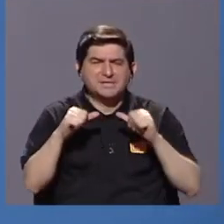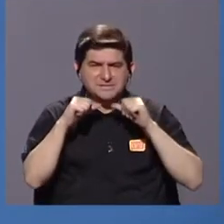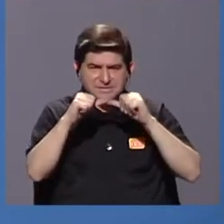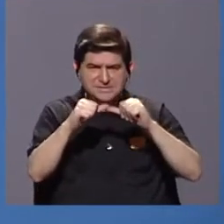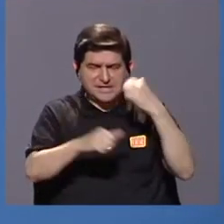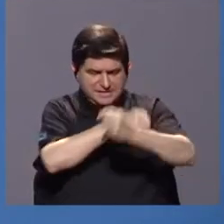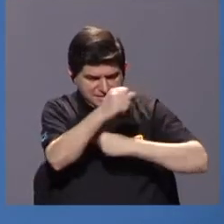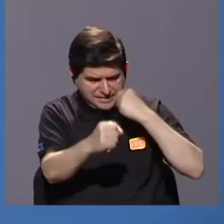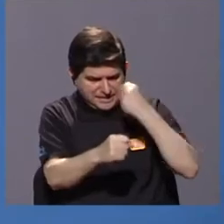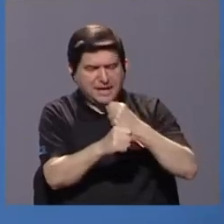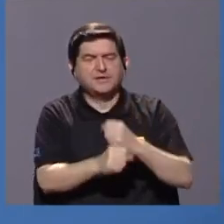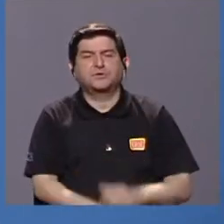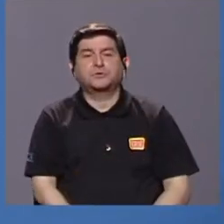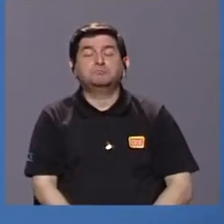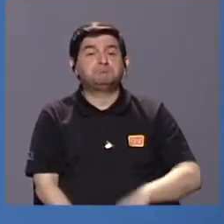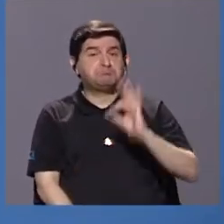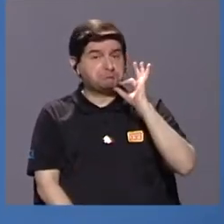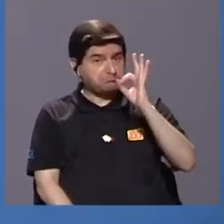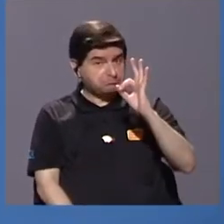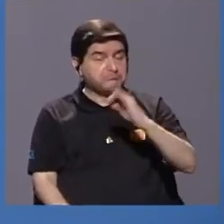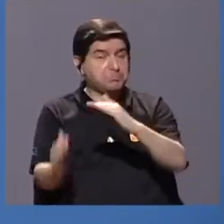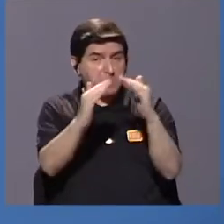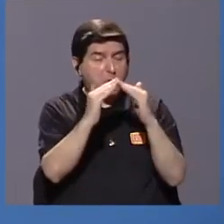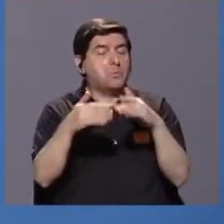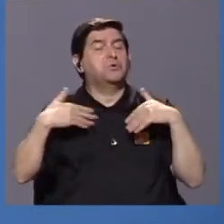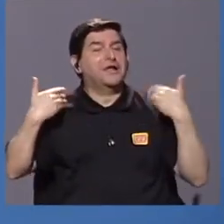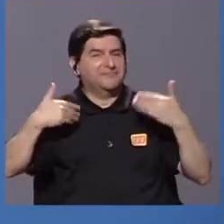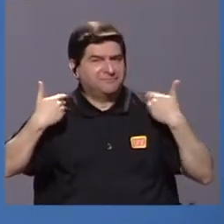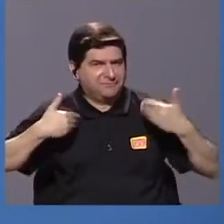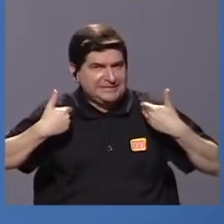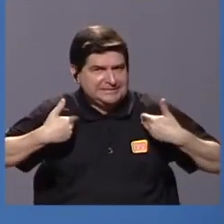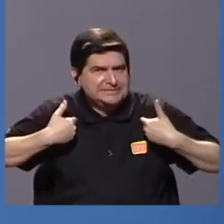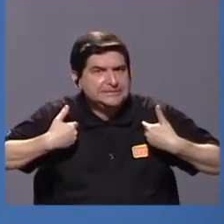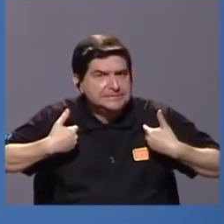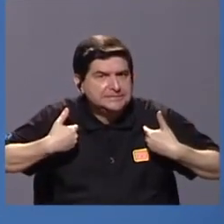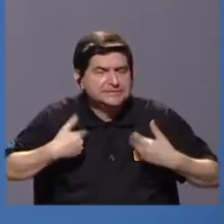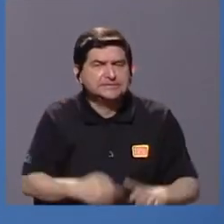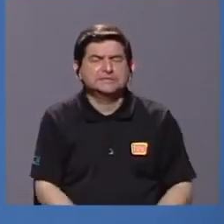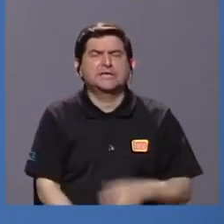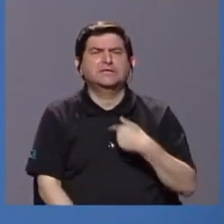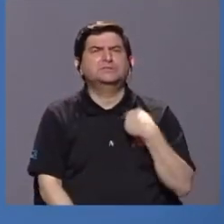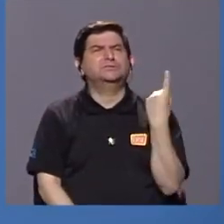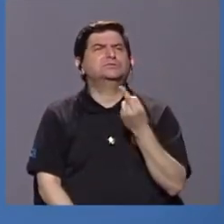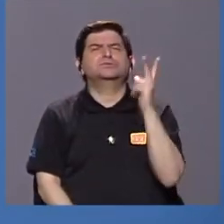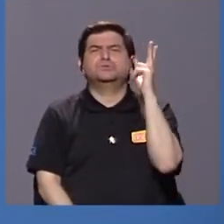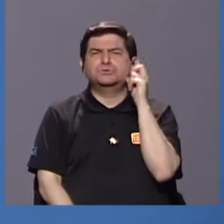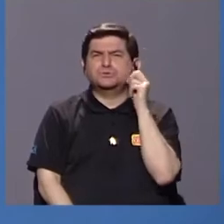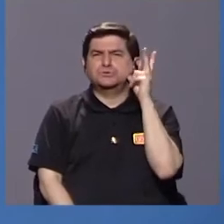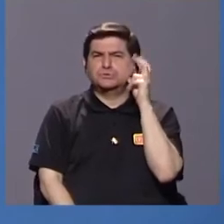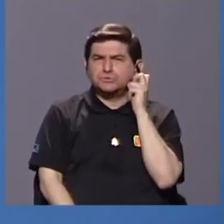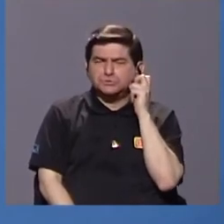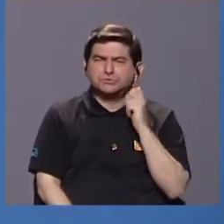durante este año. Muy bien. La comunidad está muy feliz. Yo solo he escuchado